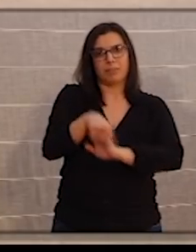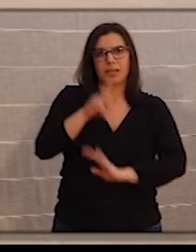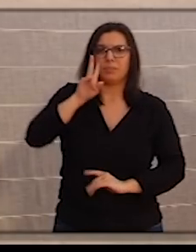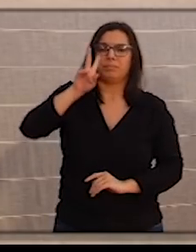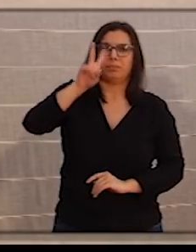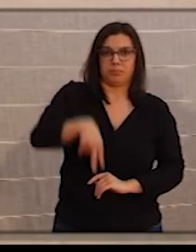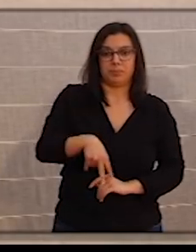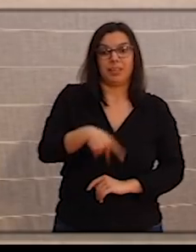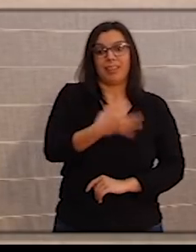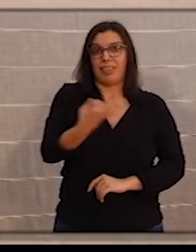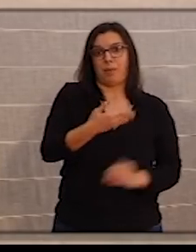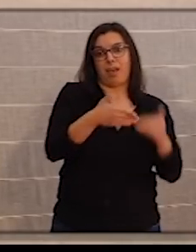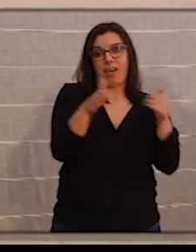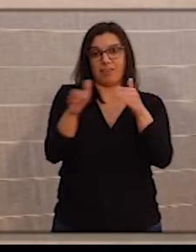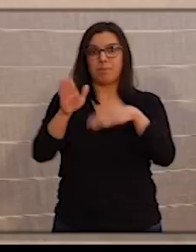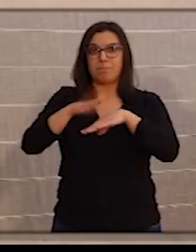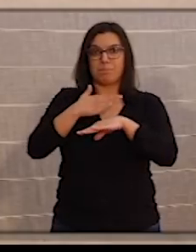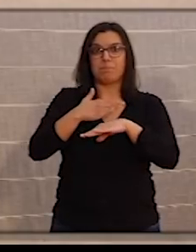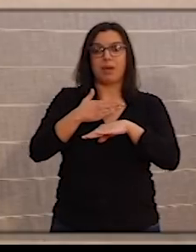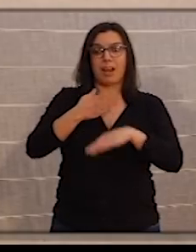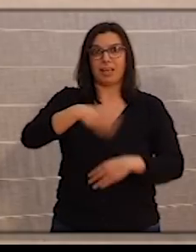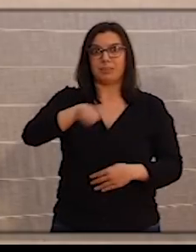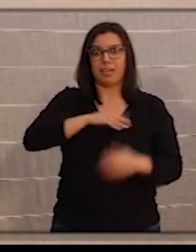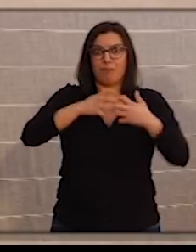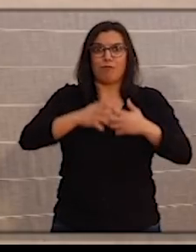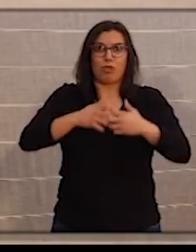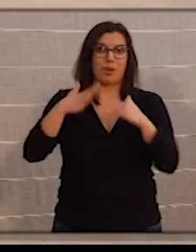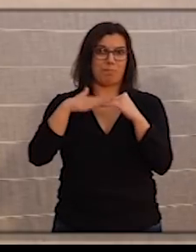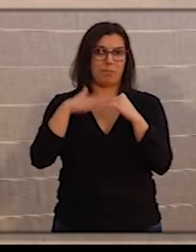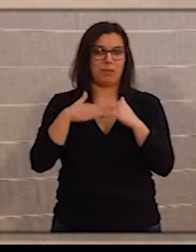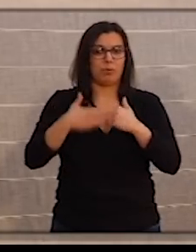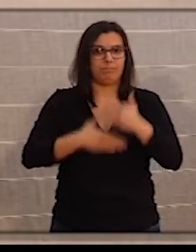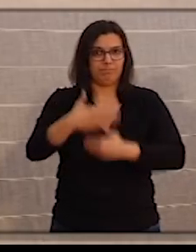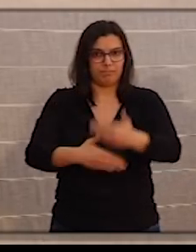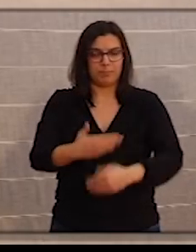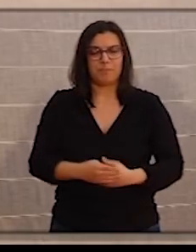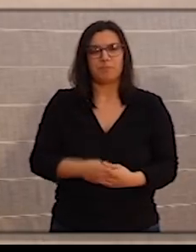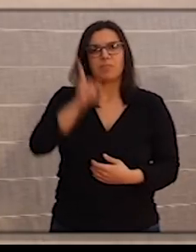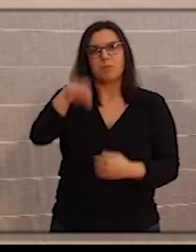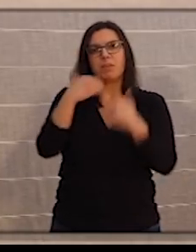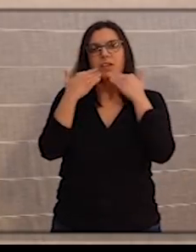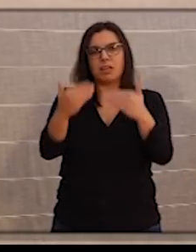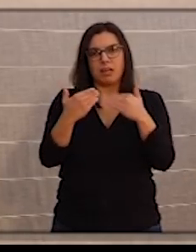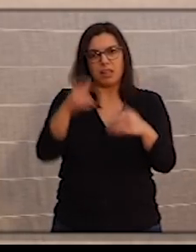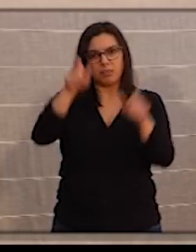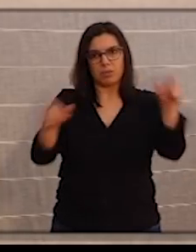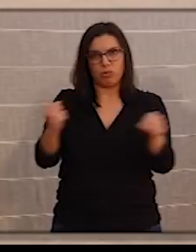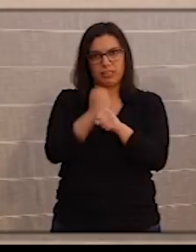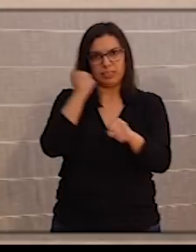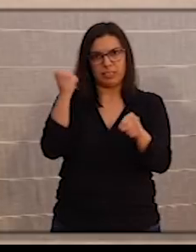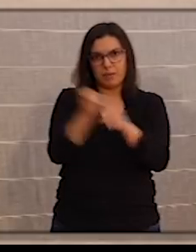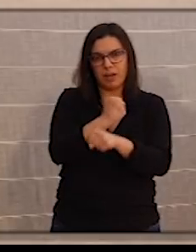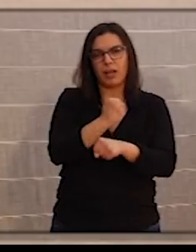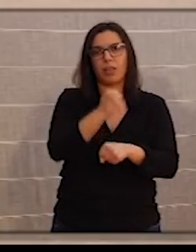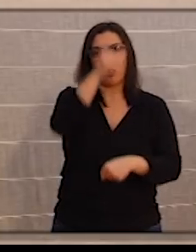que la comunidad autónoma, para que España siga funcionando. También agradezco el esfuerzo a los trabajadores, a